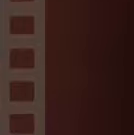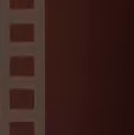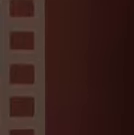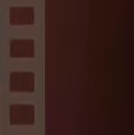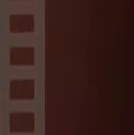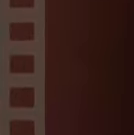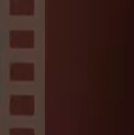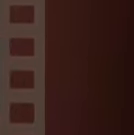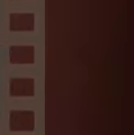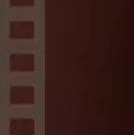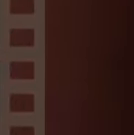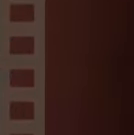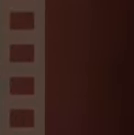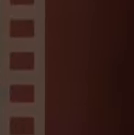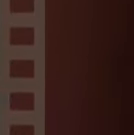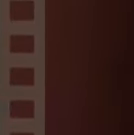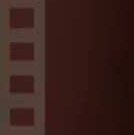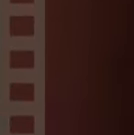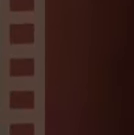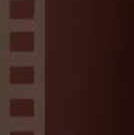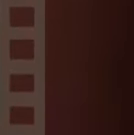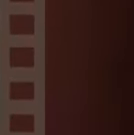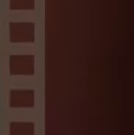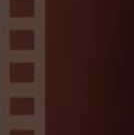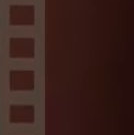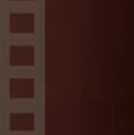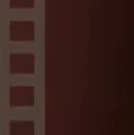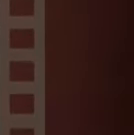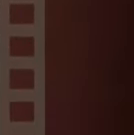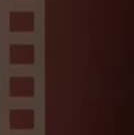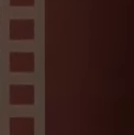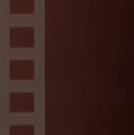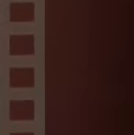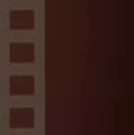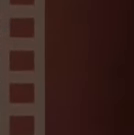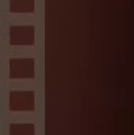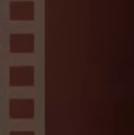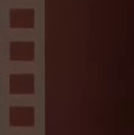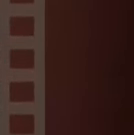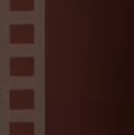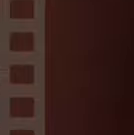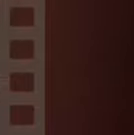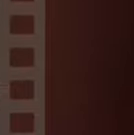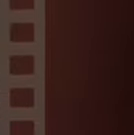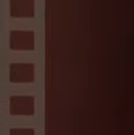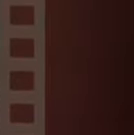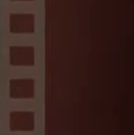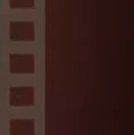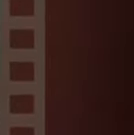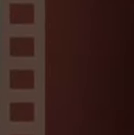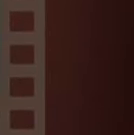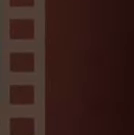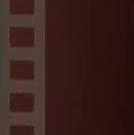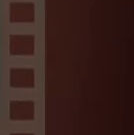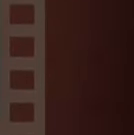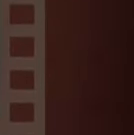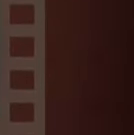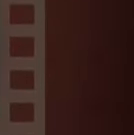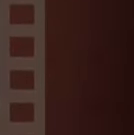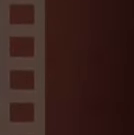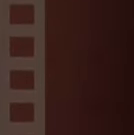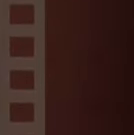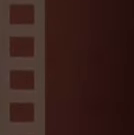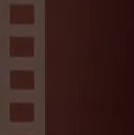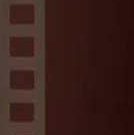mujer y protagonizada por otra, se realizó la que sería la primera y única película peruana en lograr una nominación